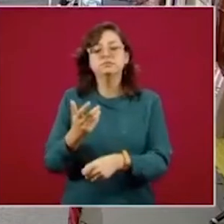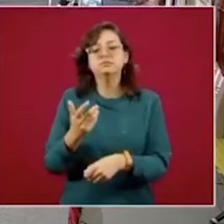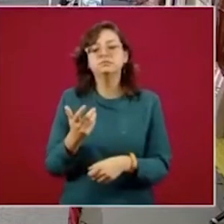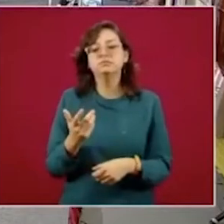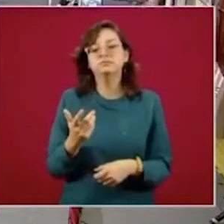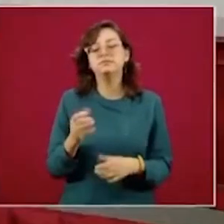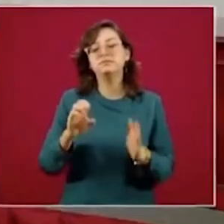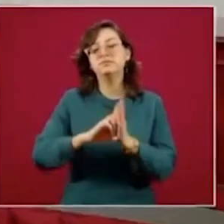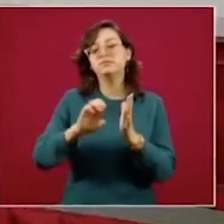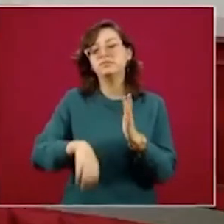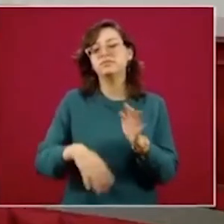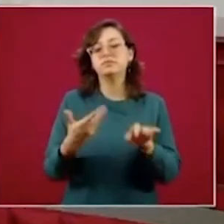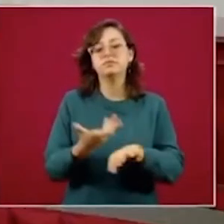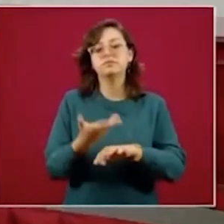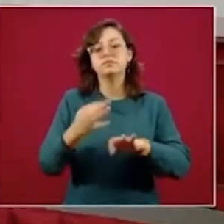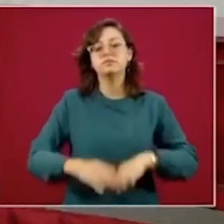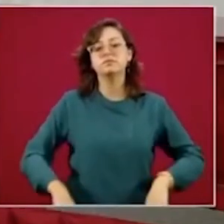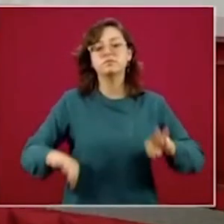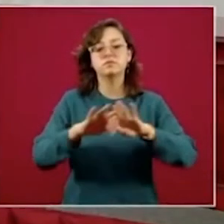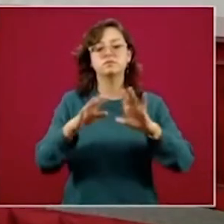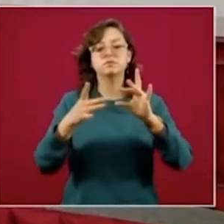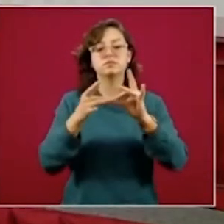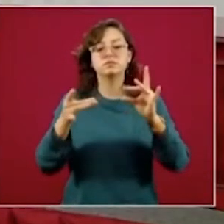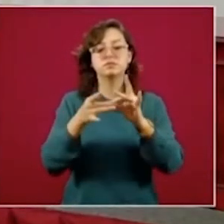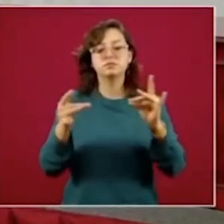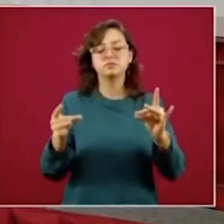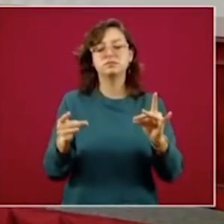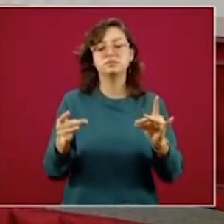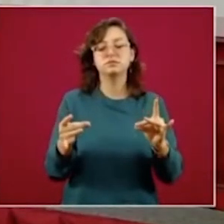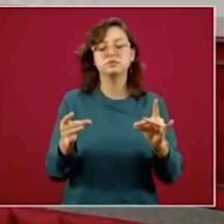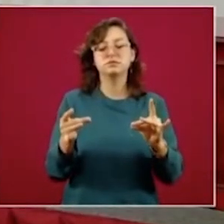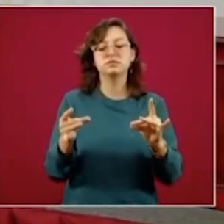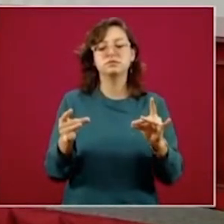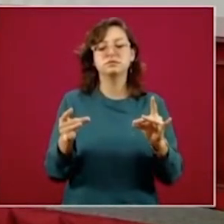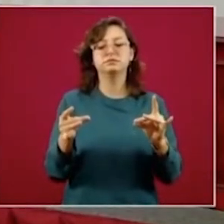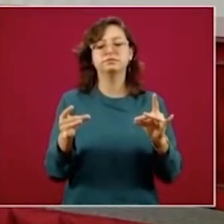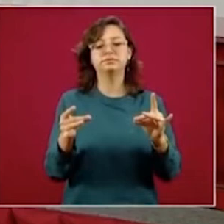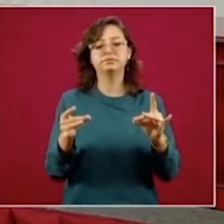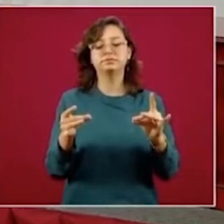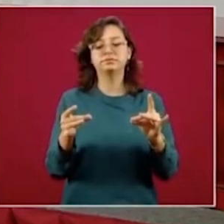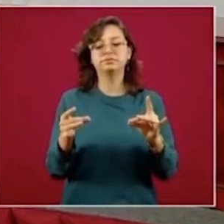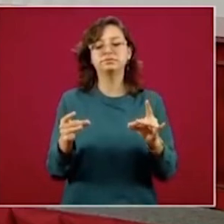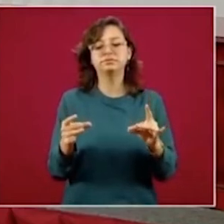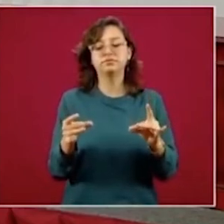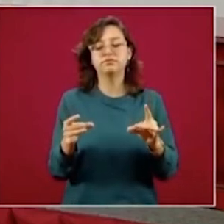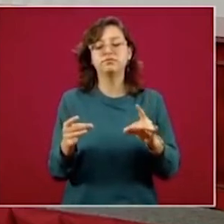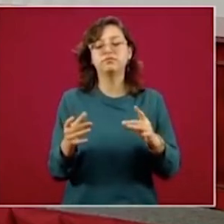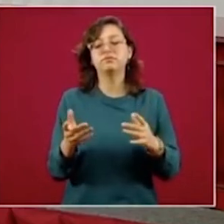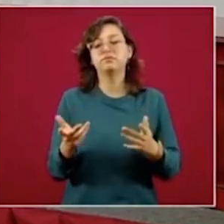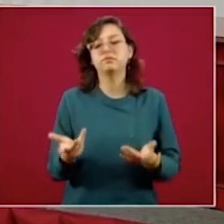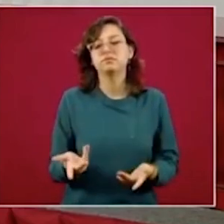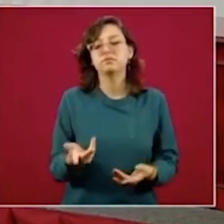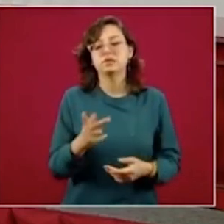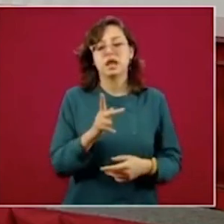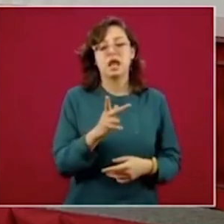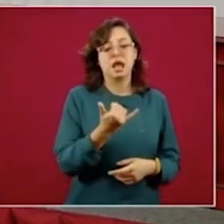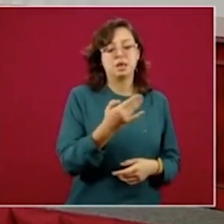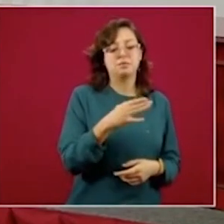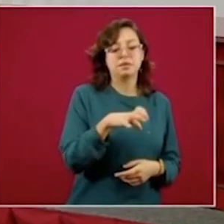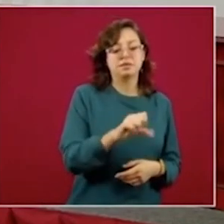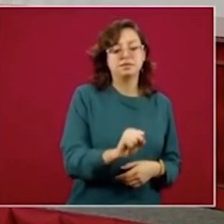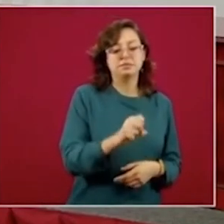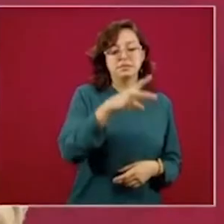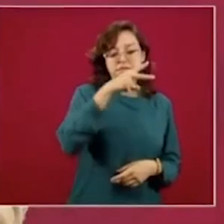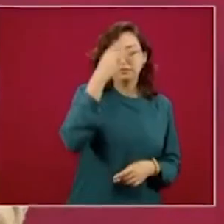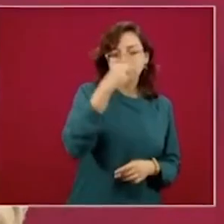Creo que es muy importante enfatizar la importancia de que las micro y pequeñas empresas mexicanas